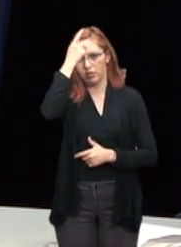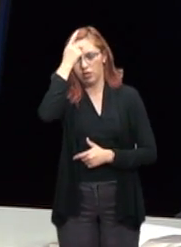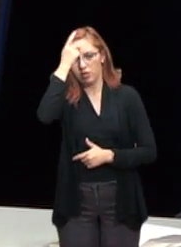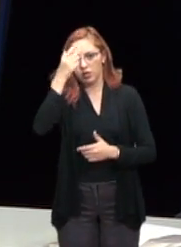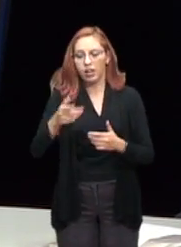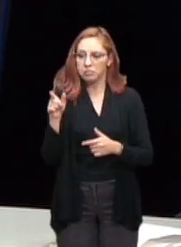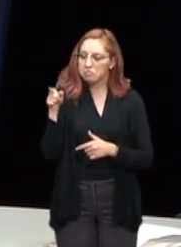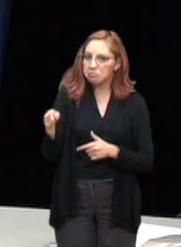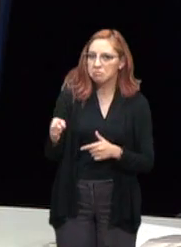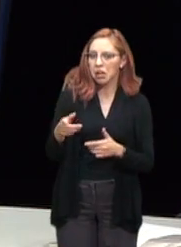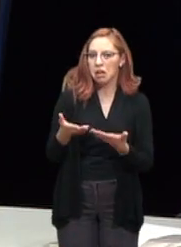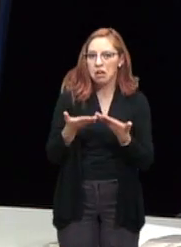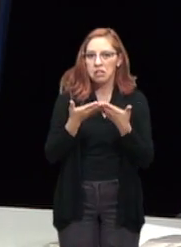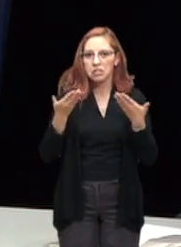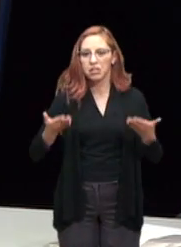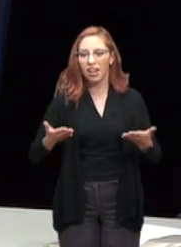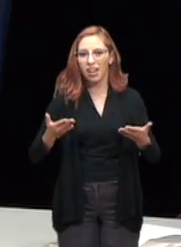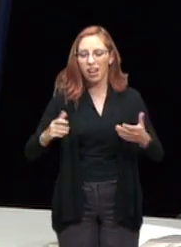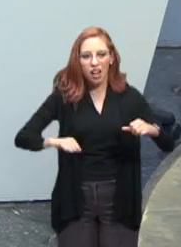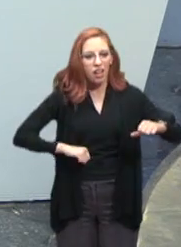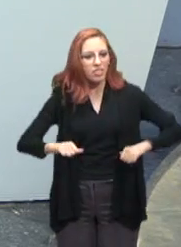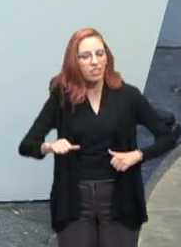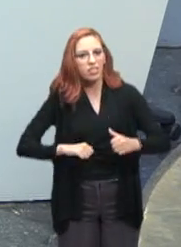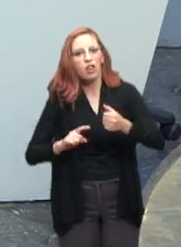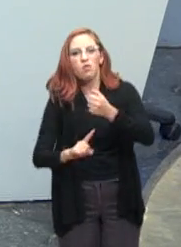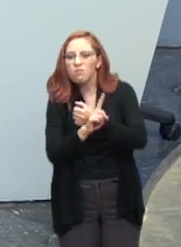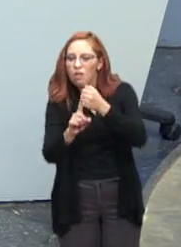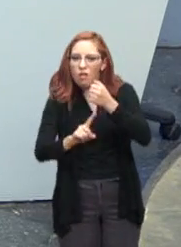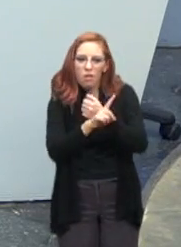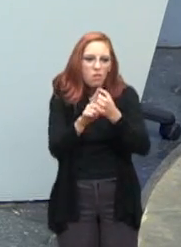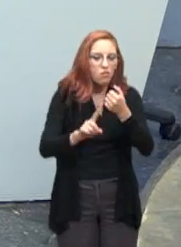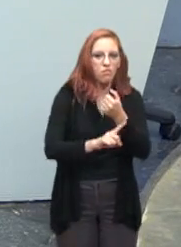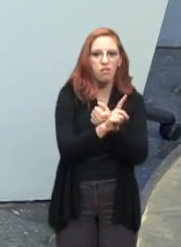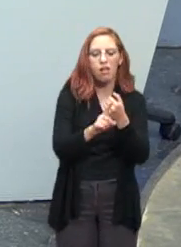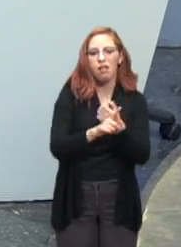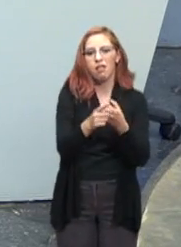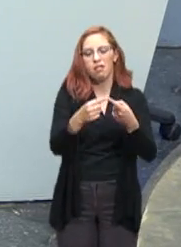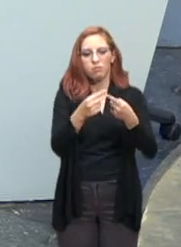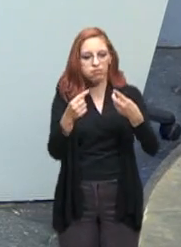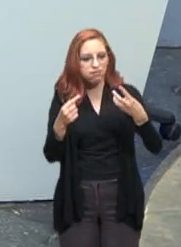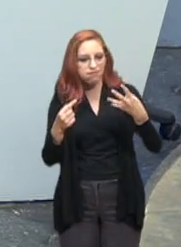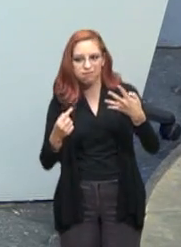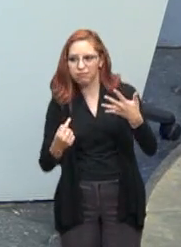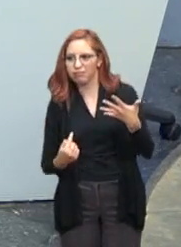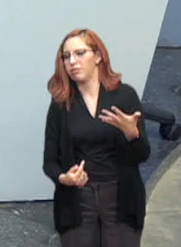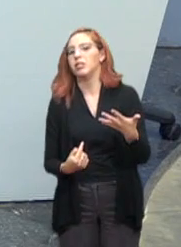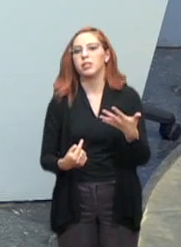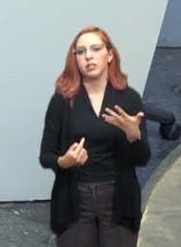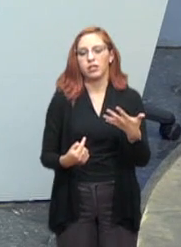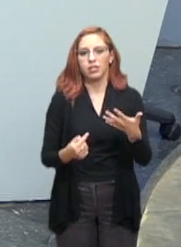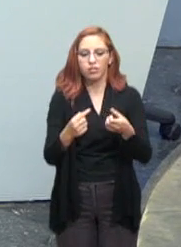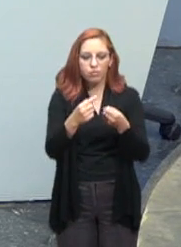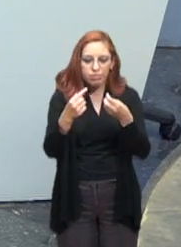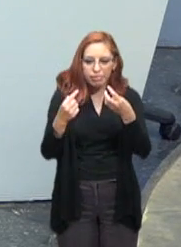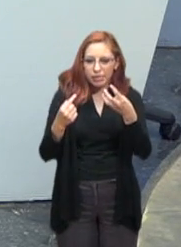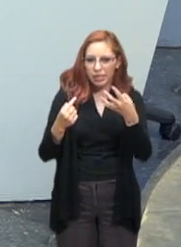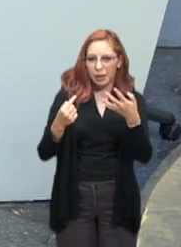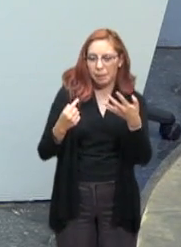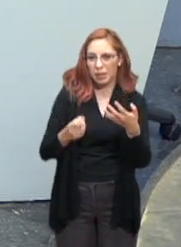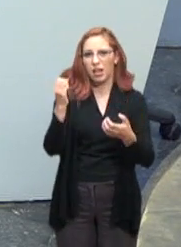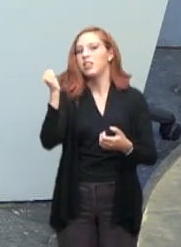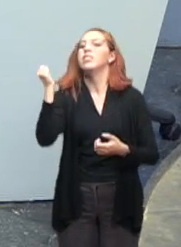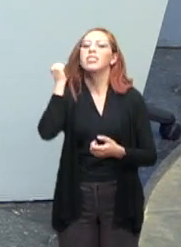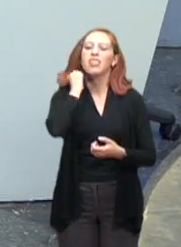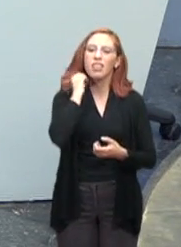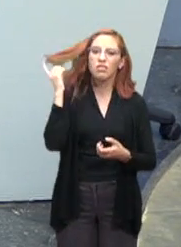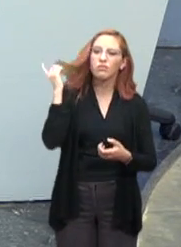Luis Juárez precisamente de las consecuencias, los rubros que ha afectado, del actuar de los legisladores, del actuar de los senadores.